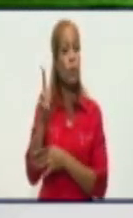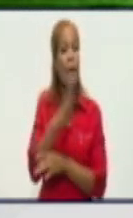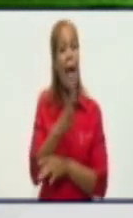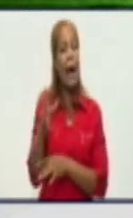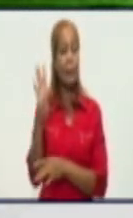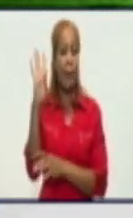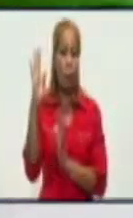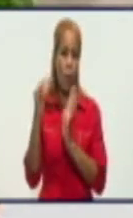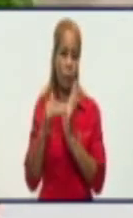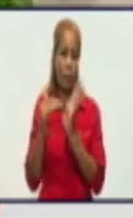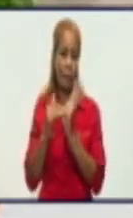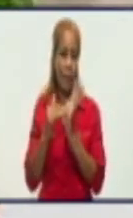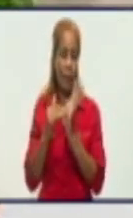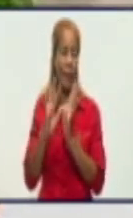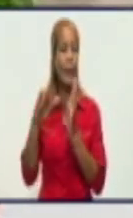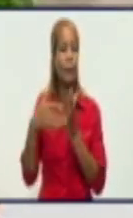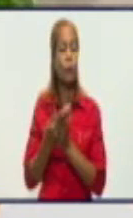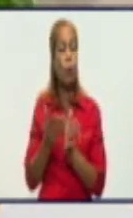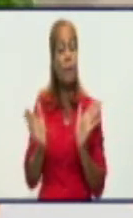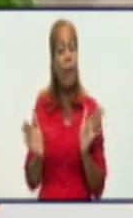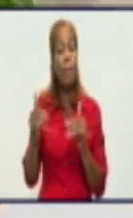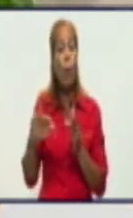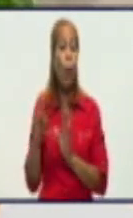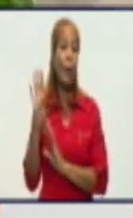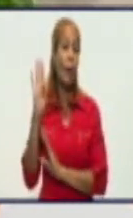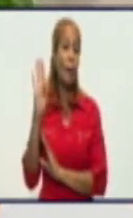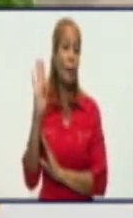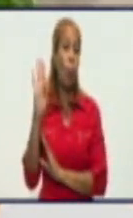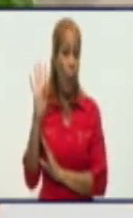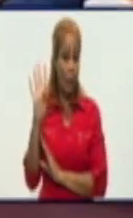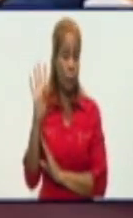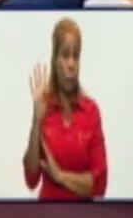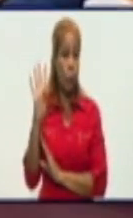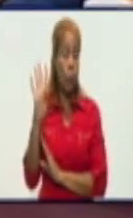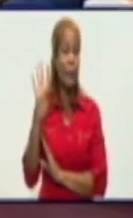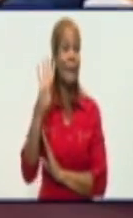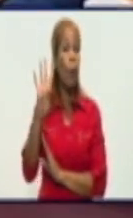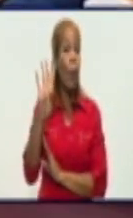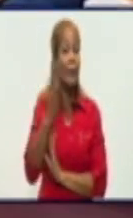En el horario, el bloque 3. El bloque 4 sería de 4 a 8 de la noche.